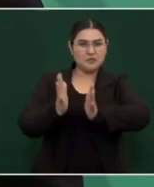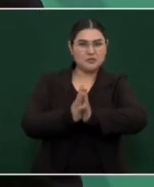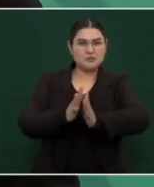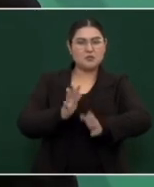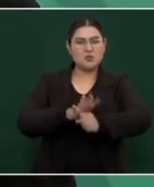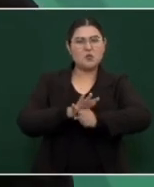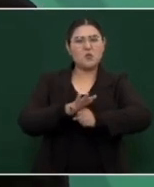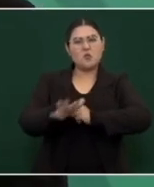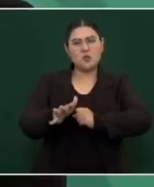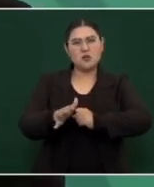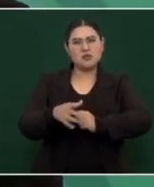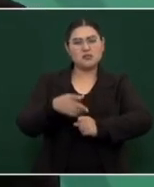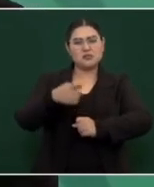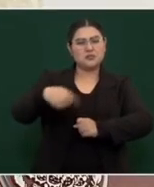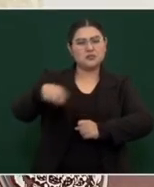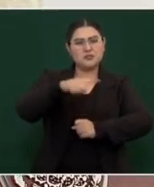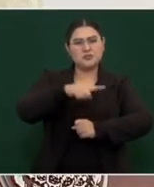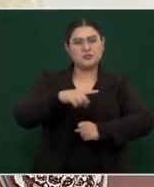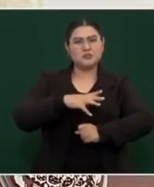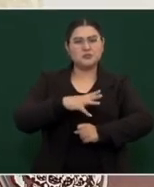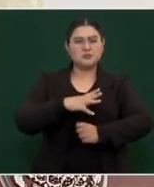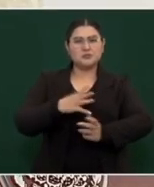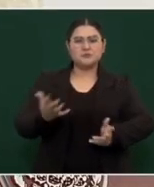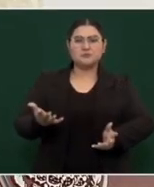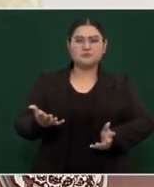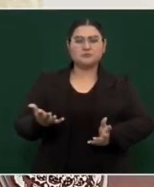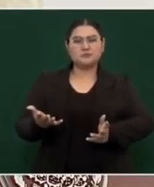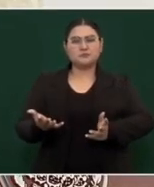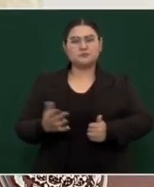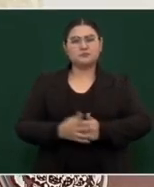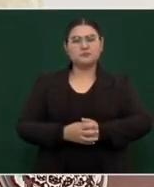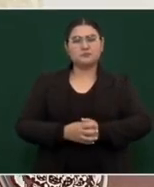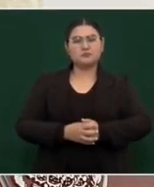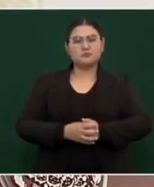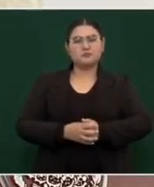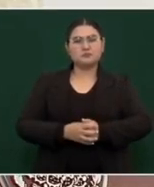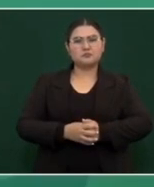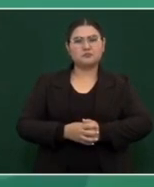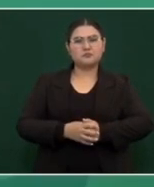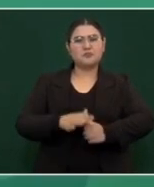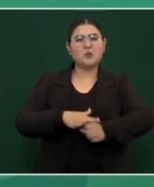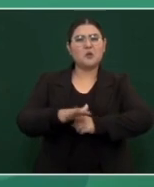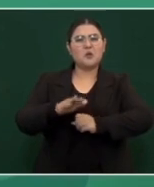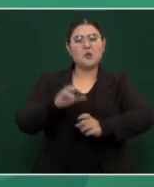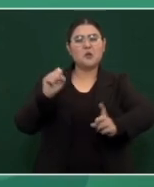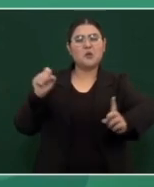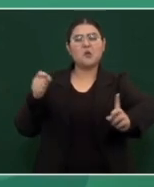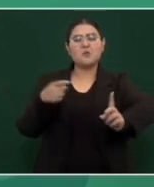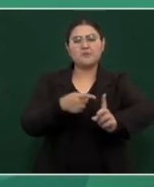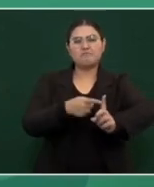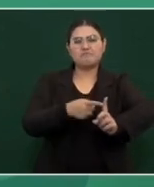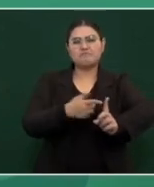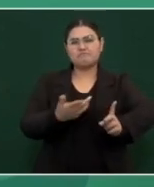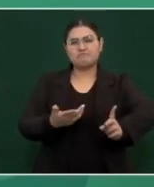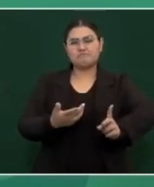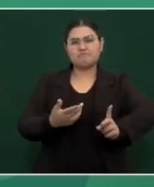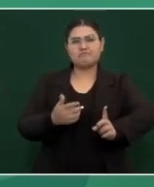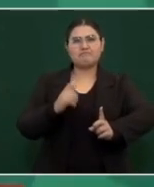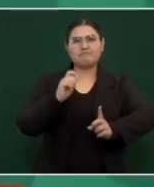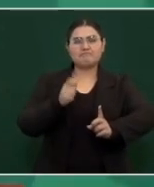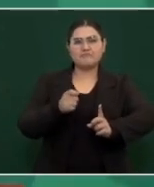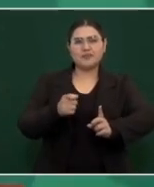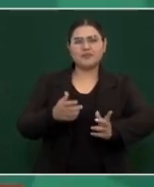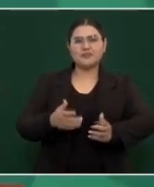pantalla lo de